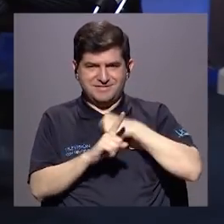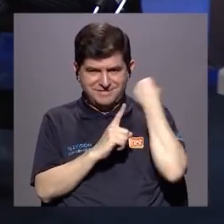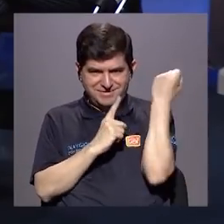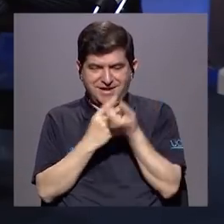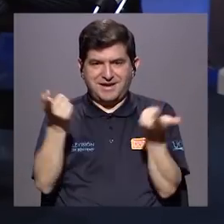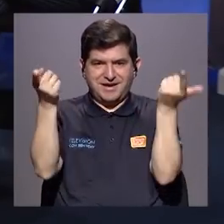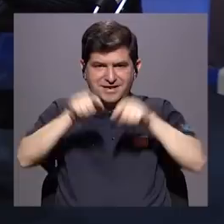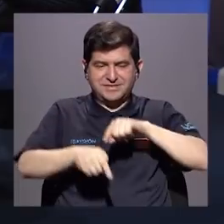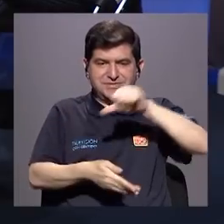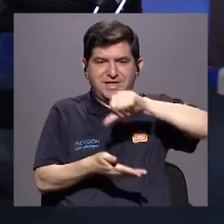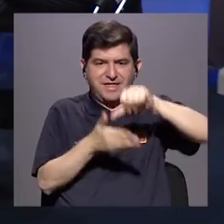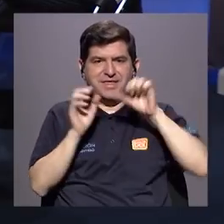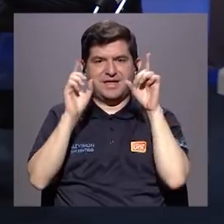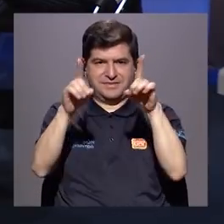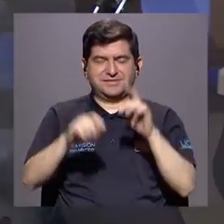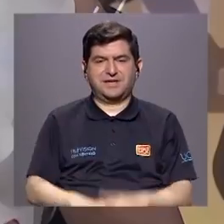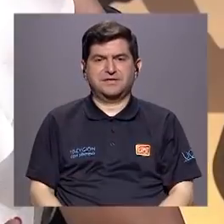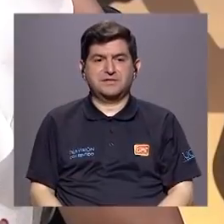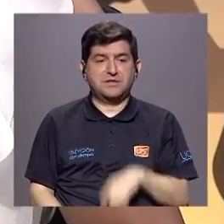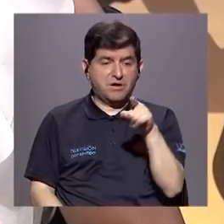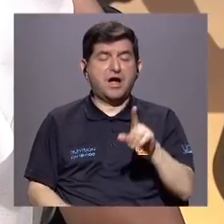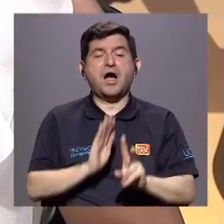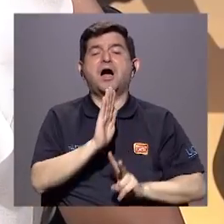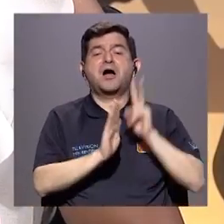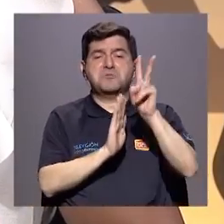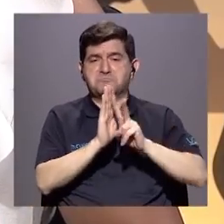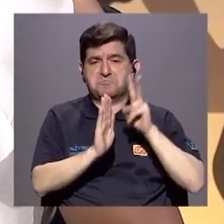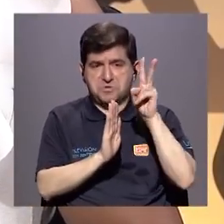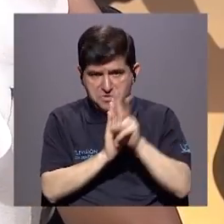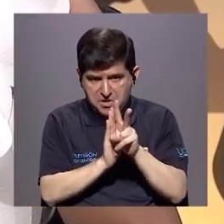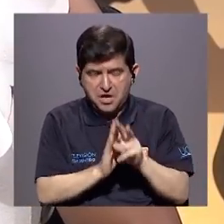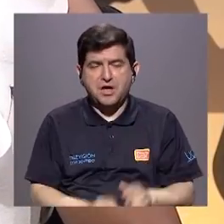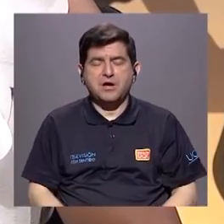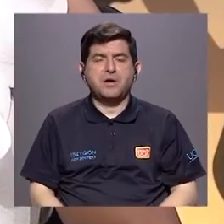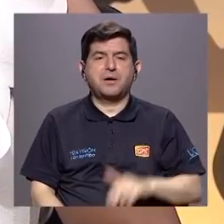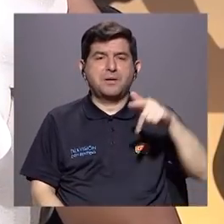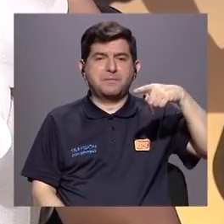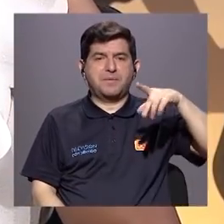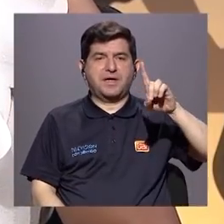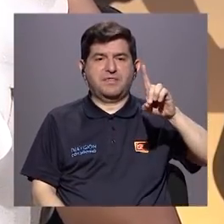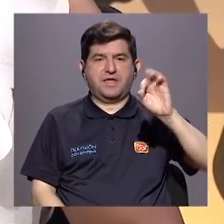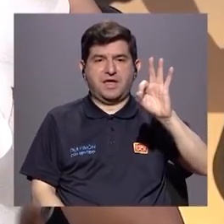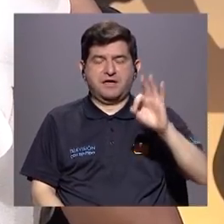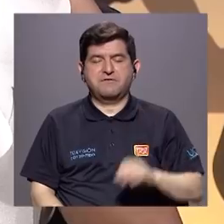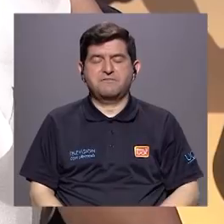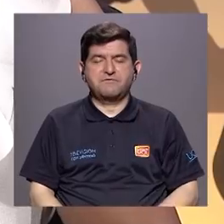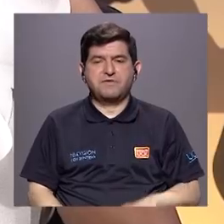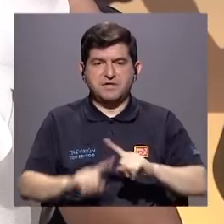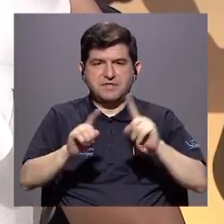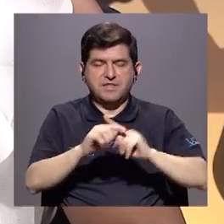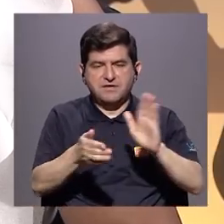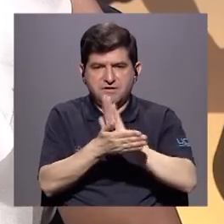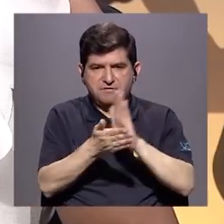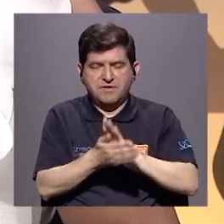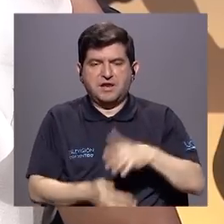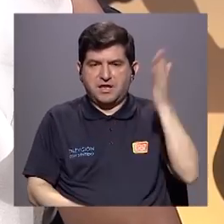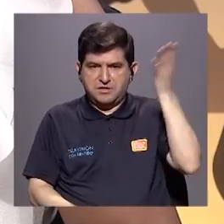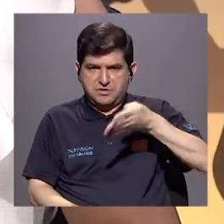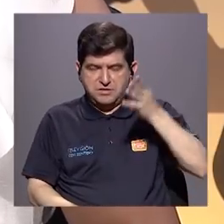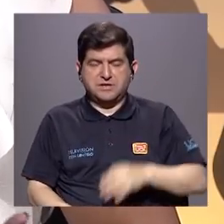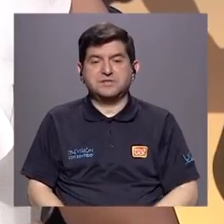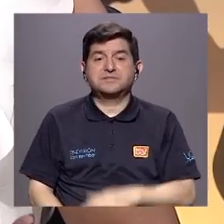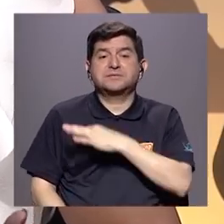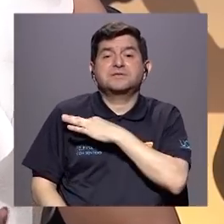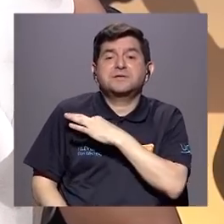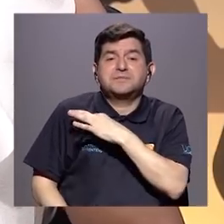esta situación que se da en el centro educativo. Van a desplegar videos, van a desplegar el PDF del protocolo y los demás protocolos que están vigentes hoy